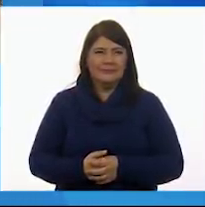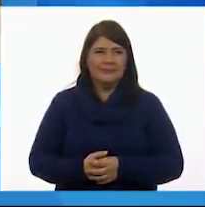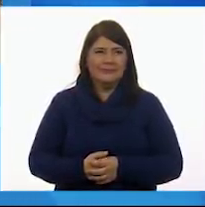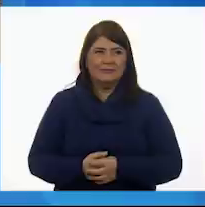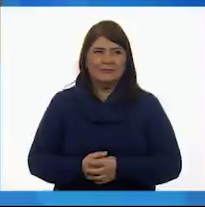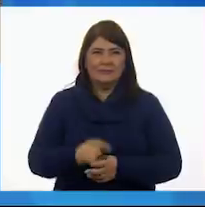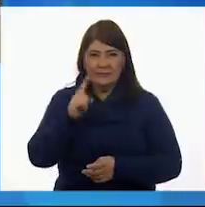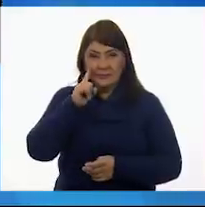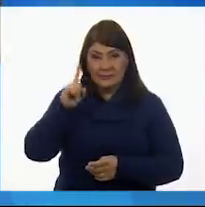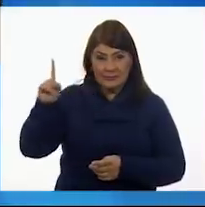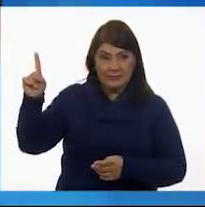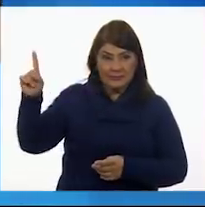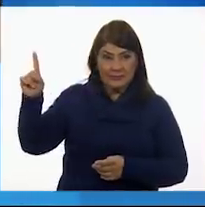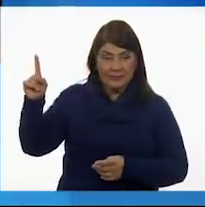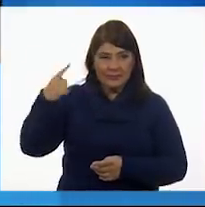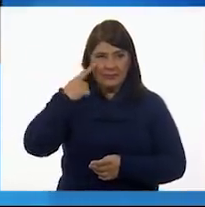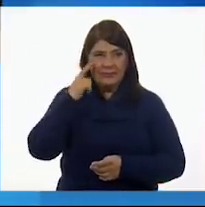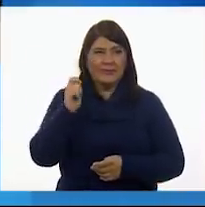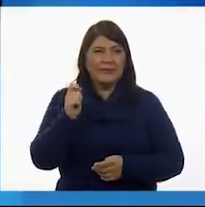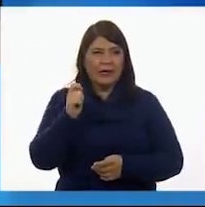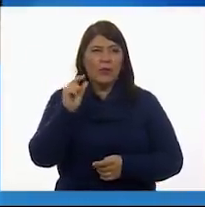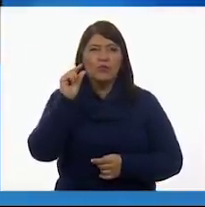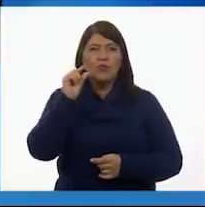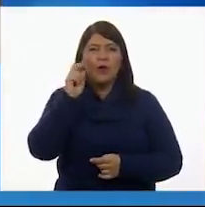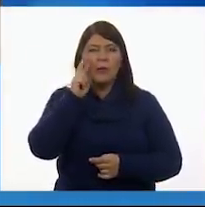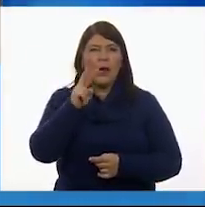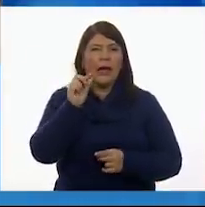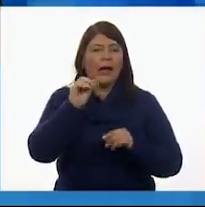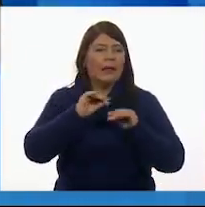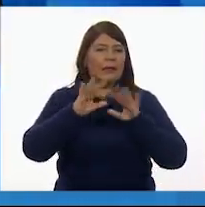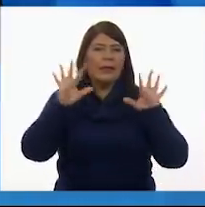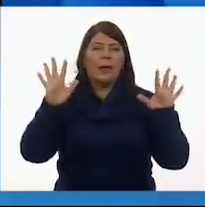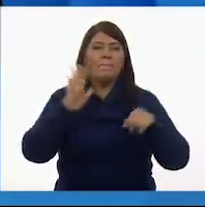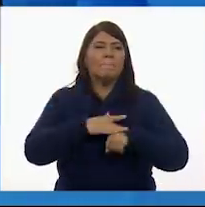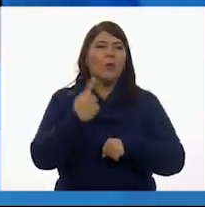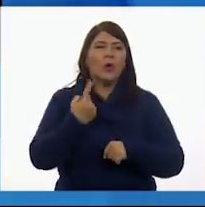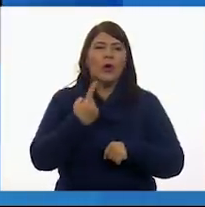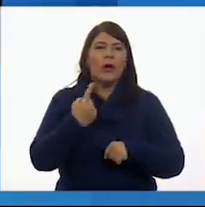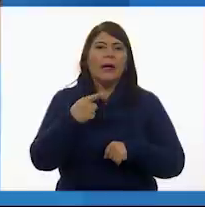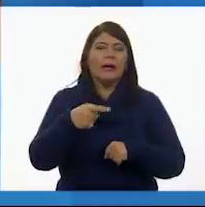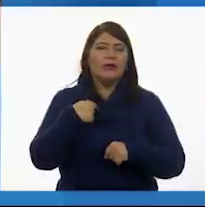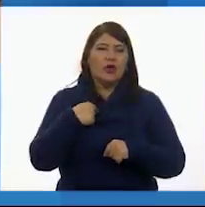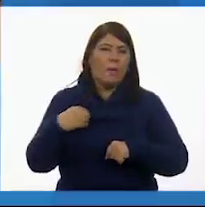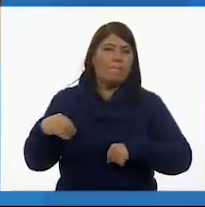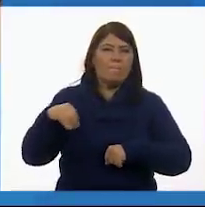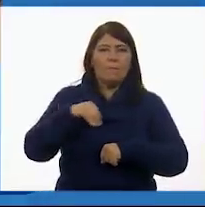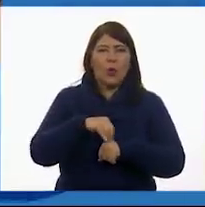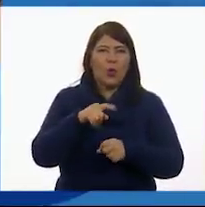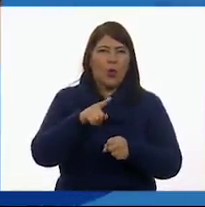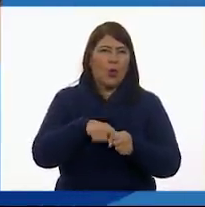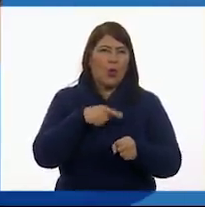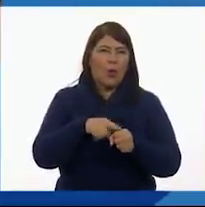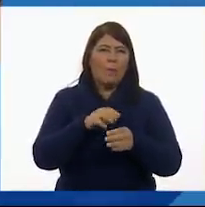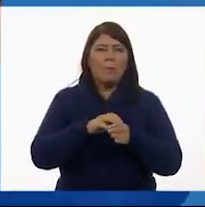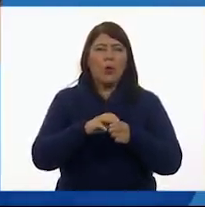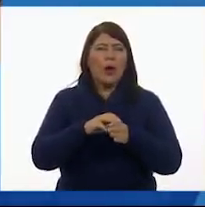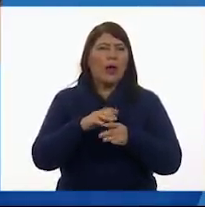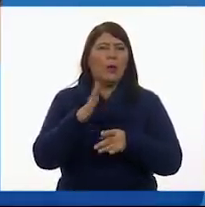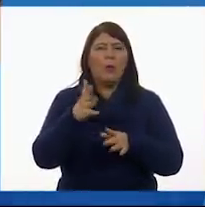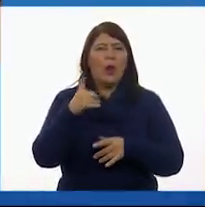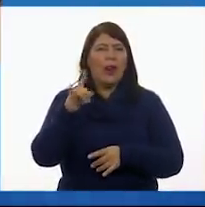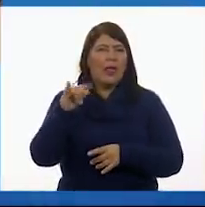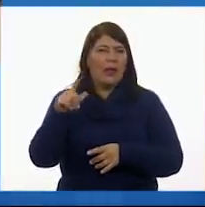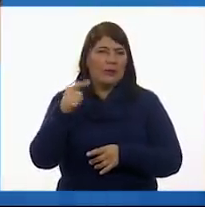Ahí se alcanza a ver. Se vea un poco claro, porque es el tono de color que traigo. Ese morado se ve así.